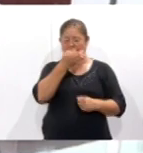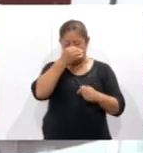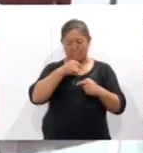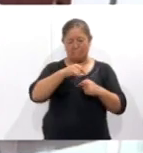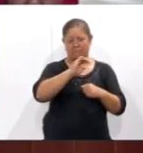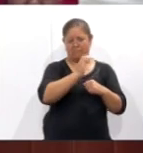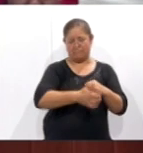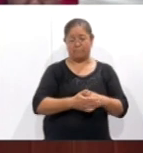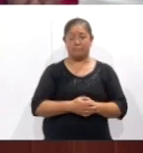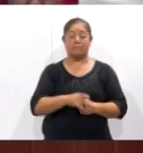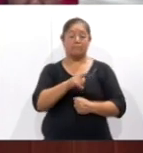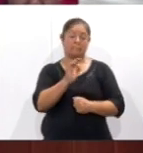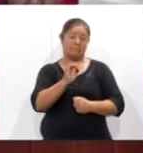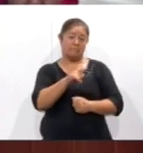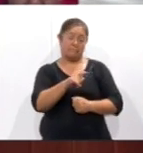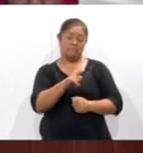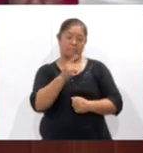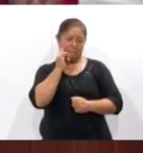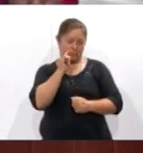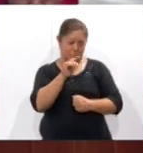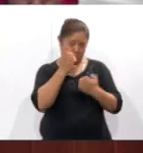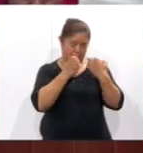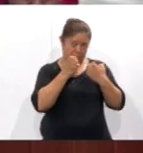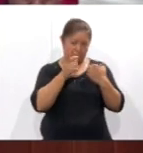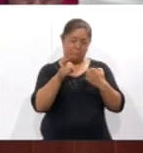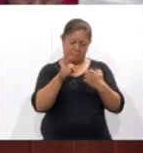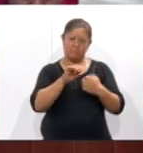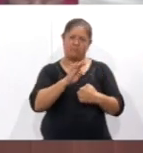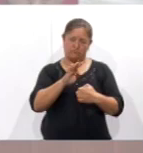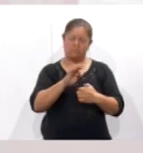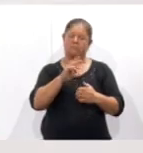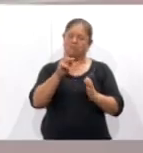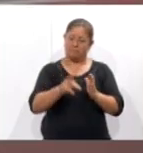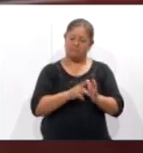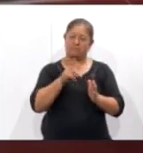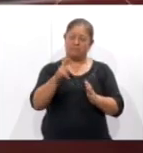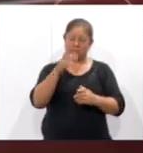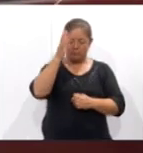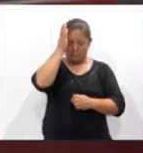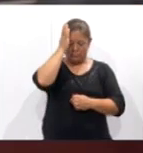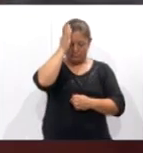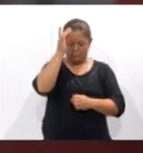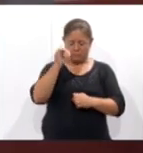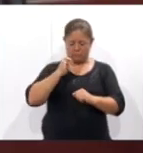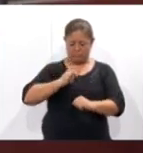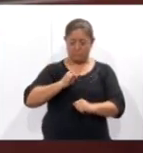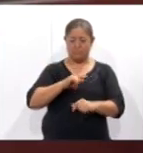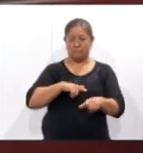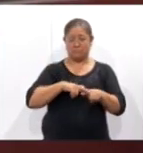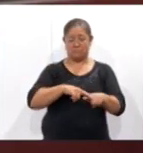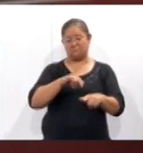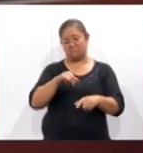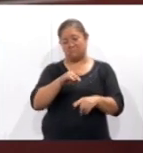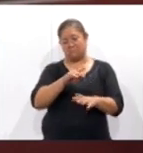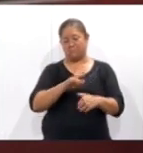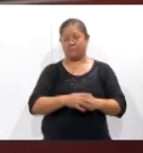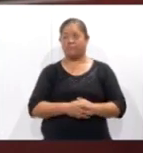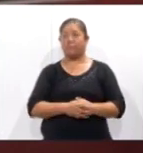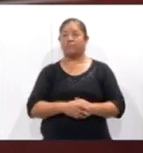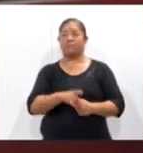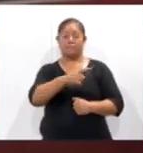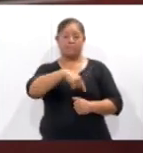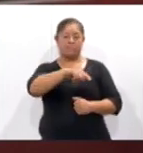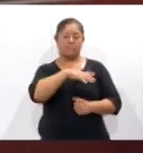y, en su caso, dictaminar su ratificación o no, previa evaluación. Esta comisión especial la integrarán